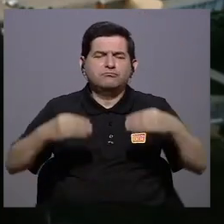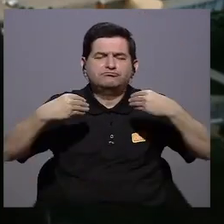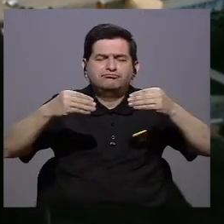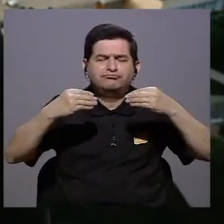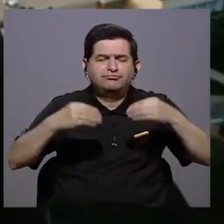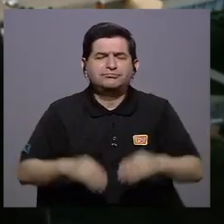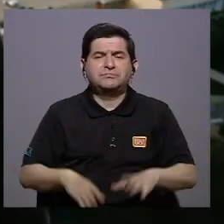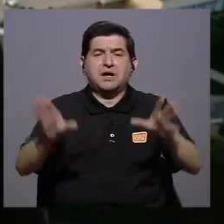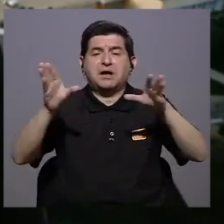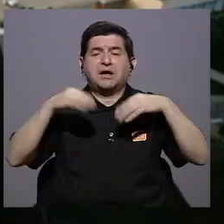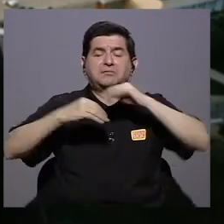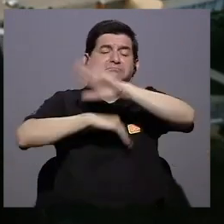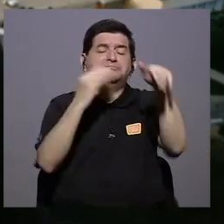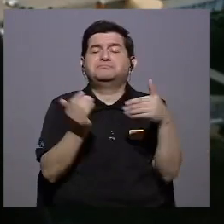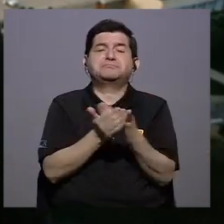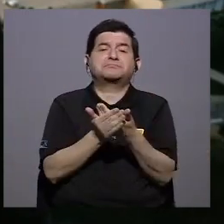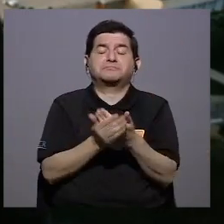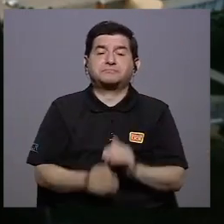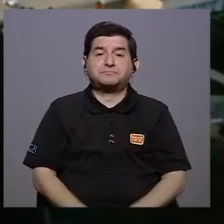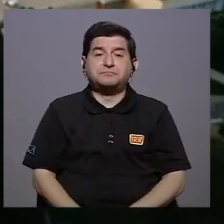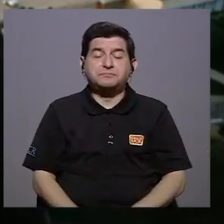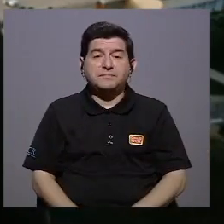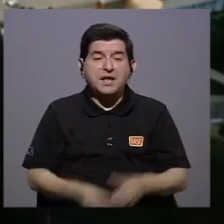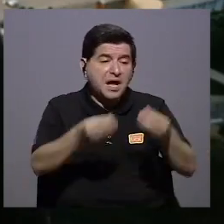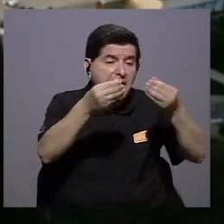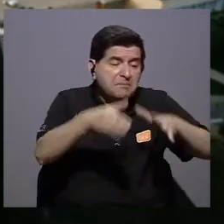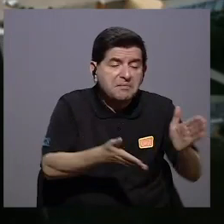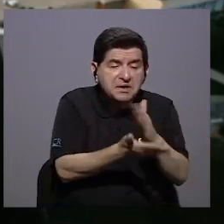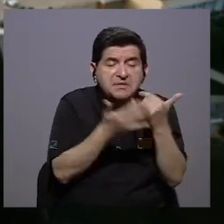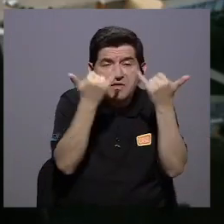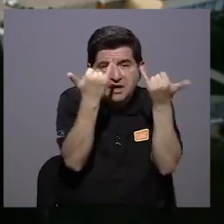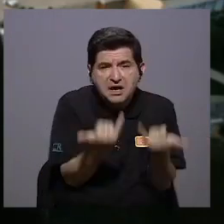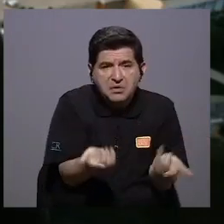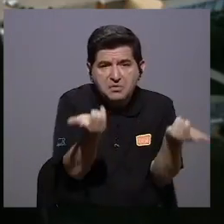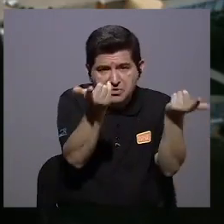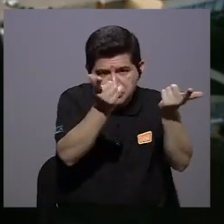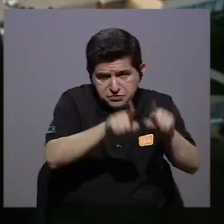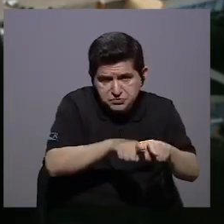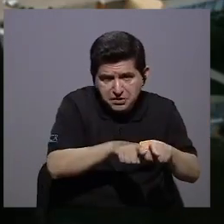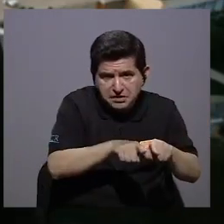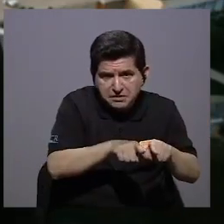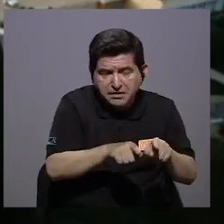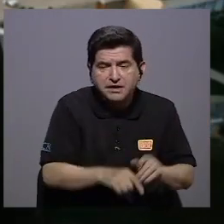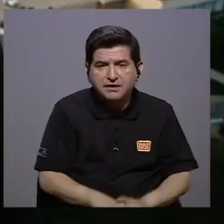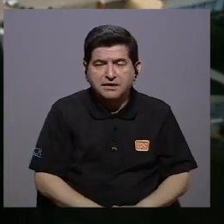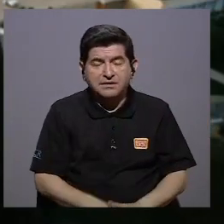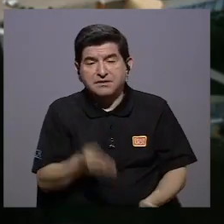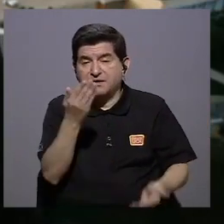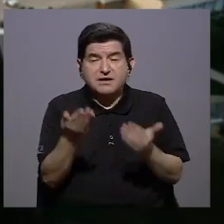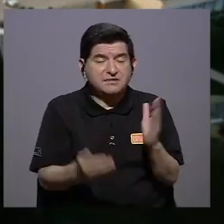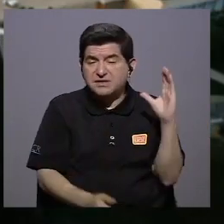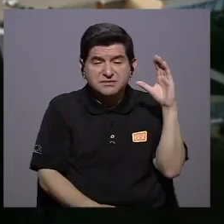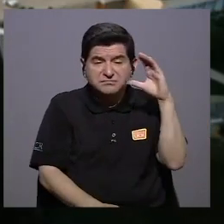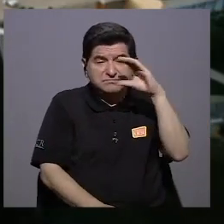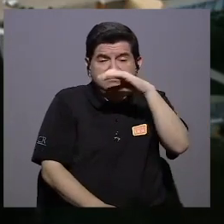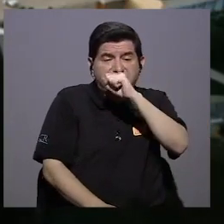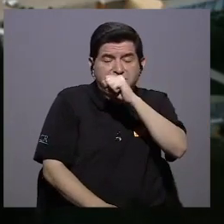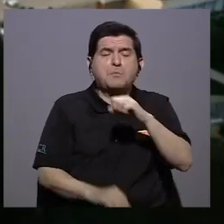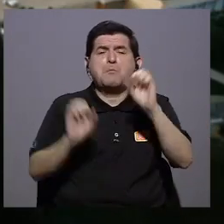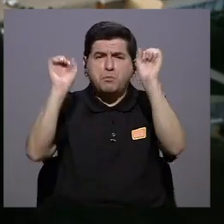es decir, se adaptan a prácticamente todo y cualquier pérdida que pueda haber ahora que es inapreciable,